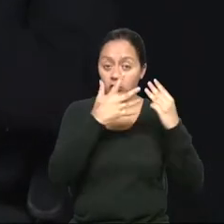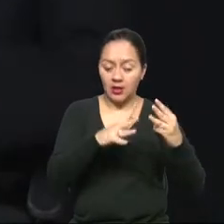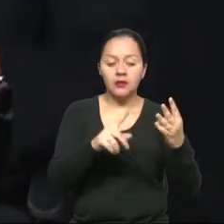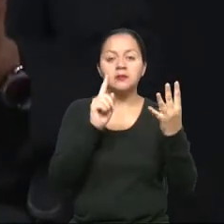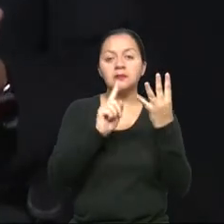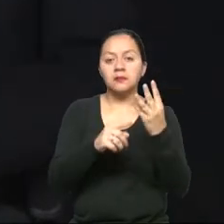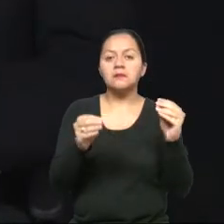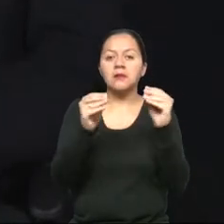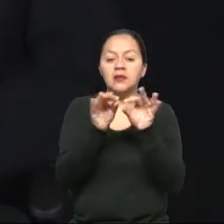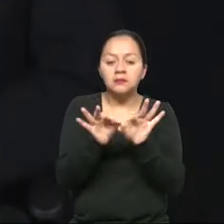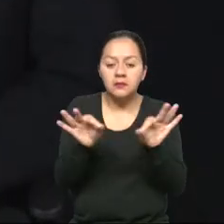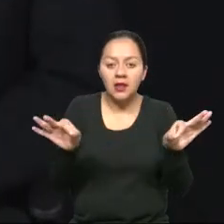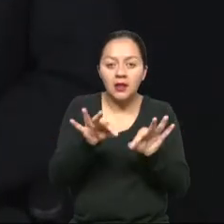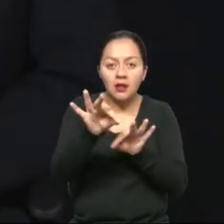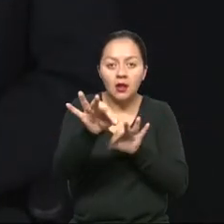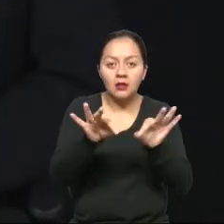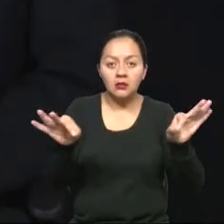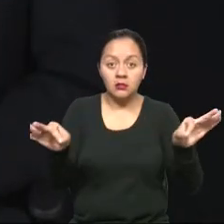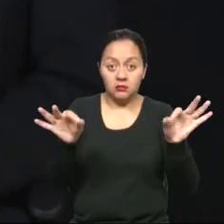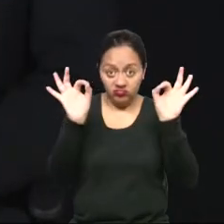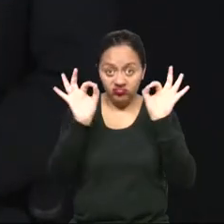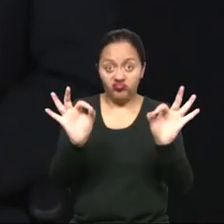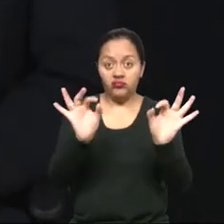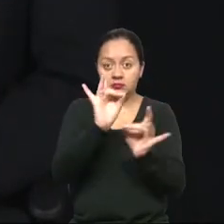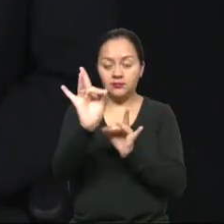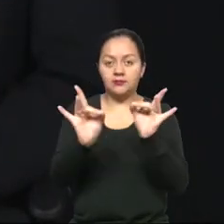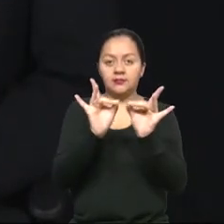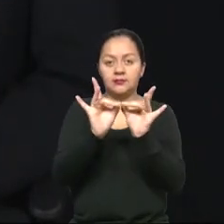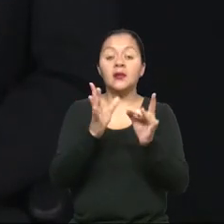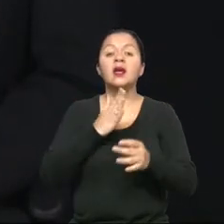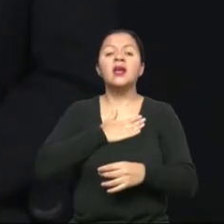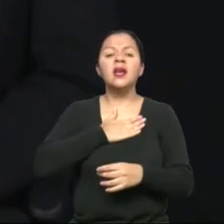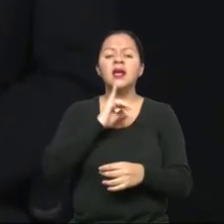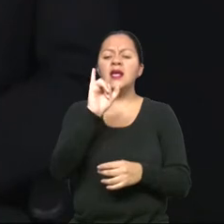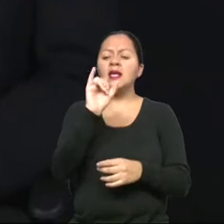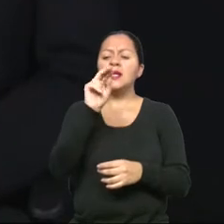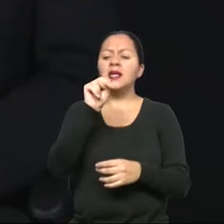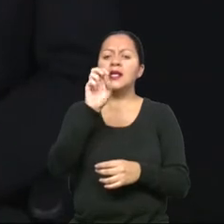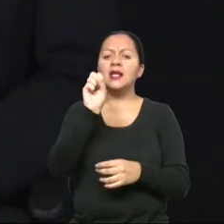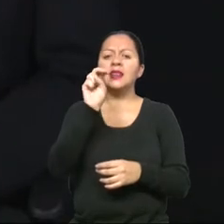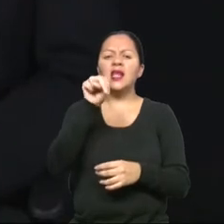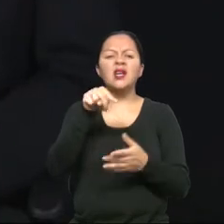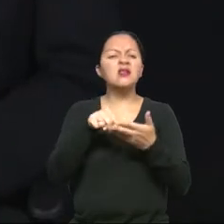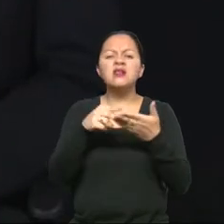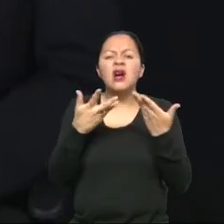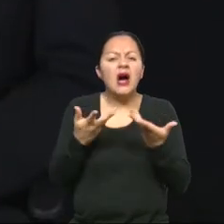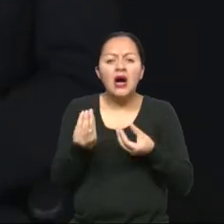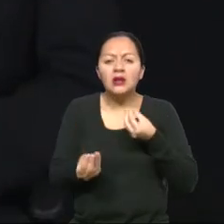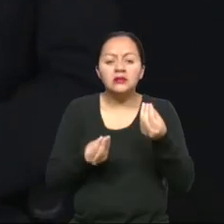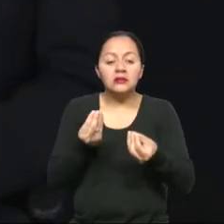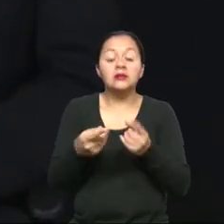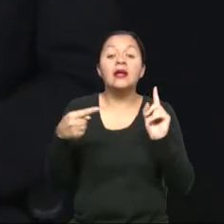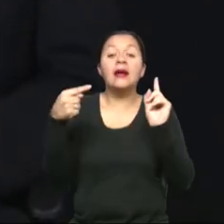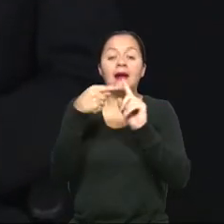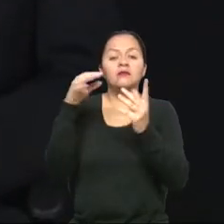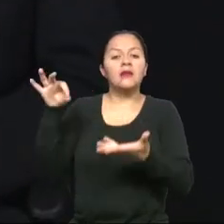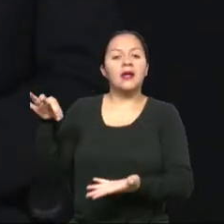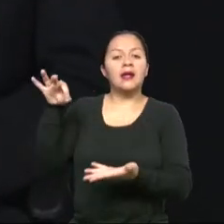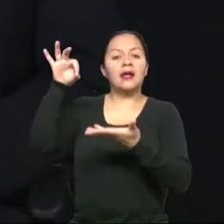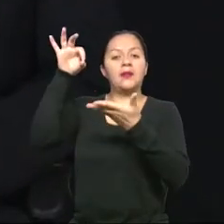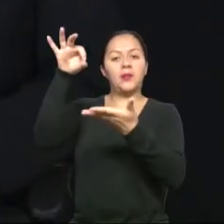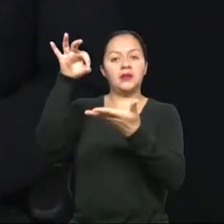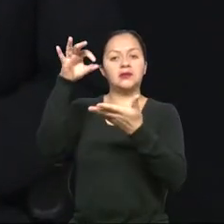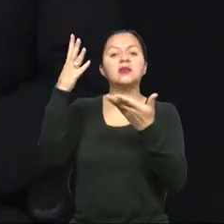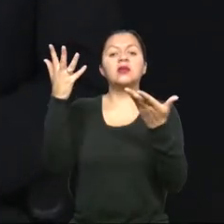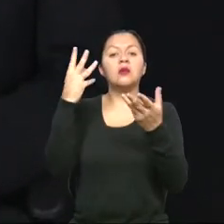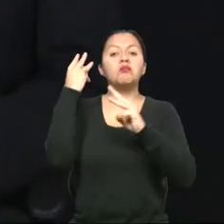metrología. Entonces, como institución, nosotros adicionalmente somos voceros y somos representantes de todos los